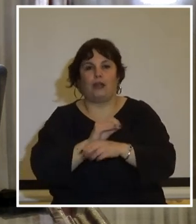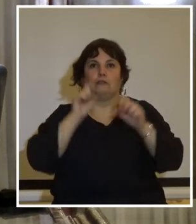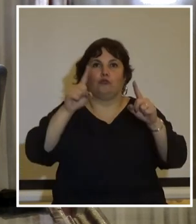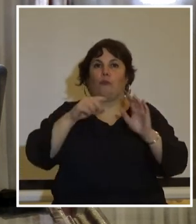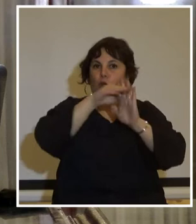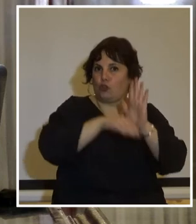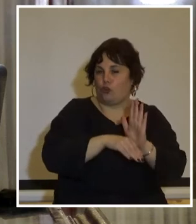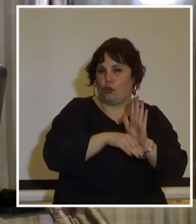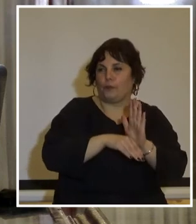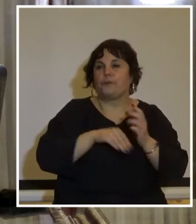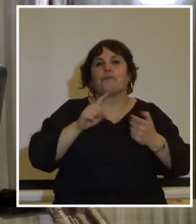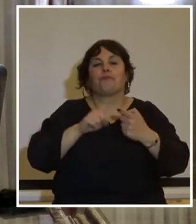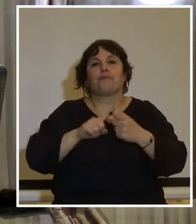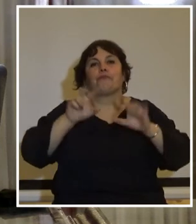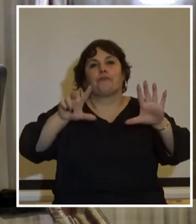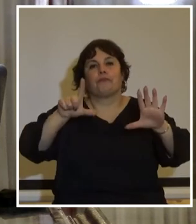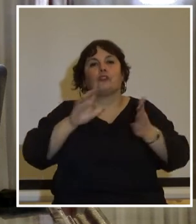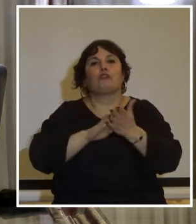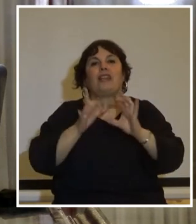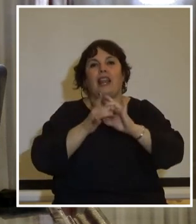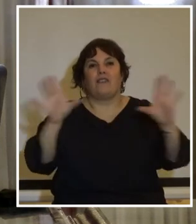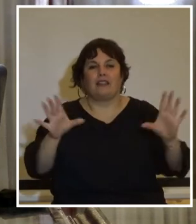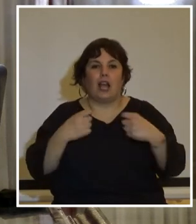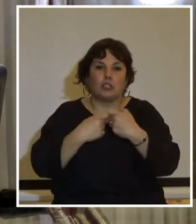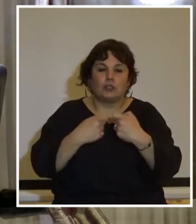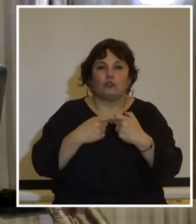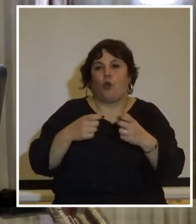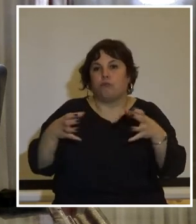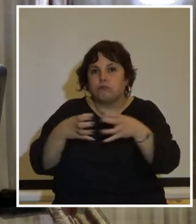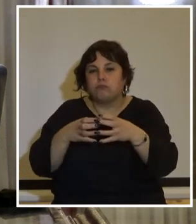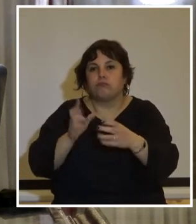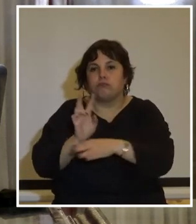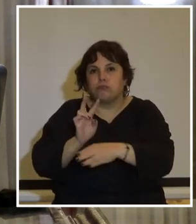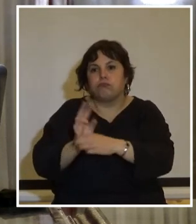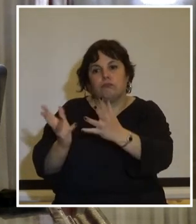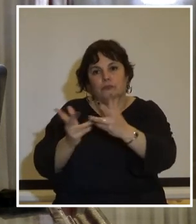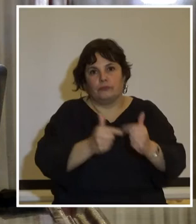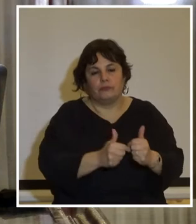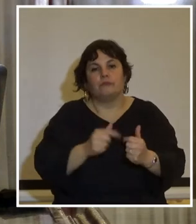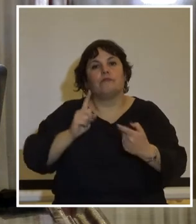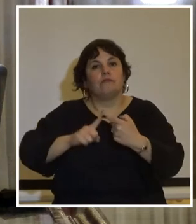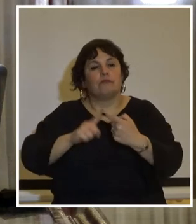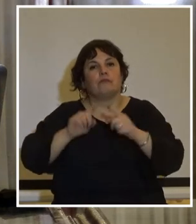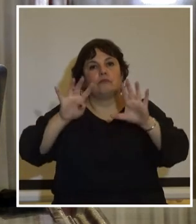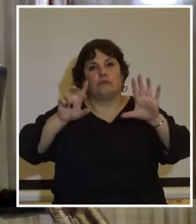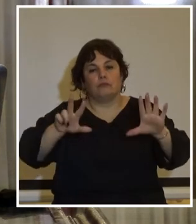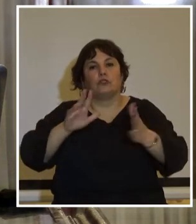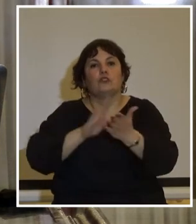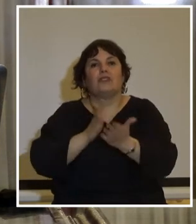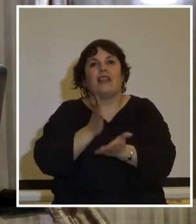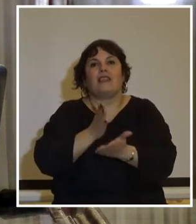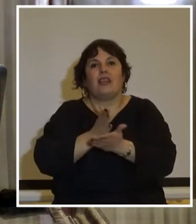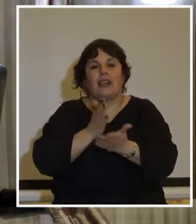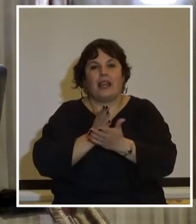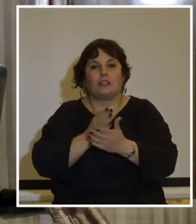protocolos el convenio 87 sobre la libertad de asociación y protección de derechos de la organización el convenio 98 sobre el derecho de